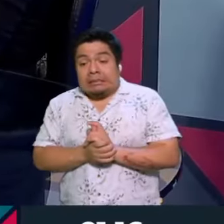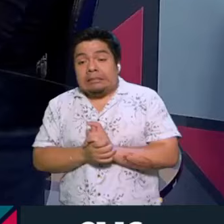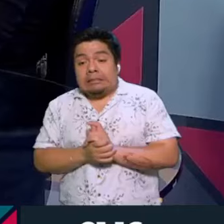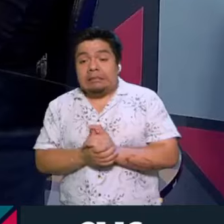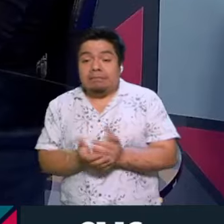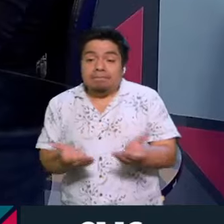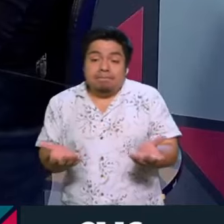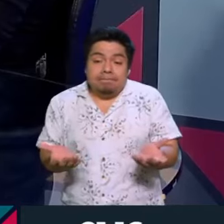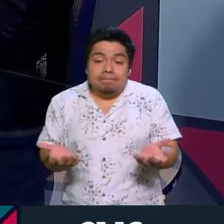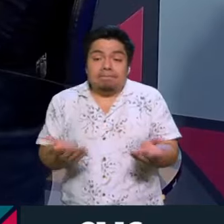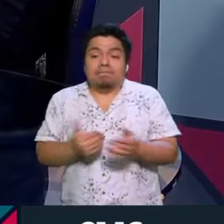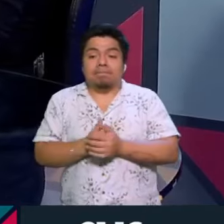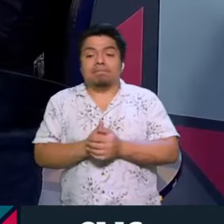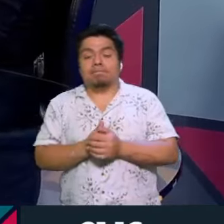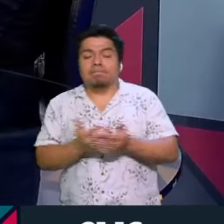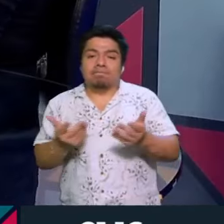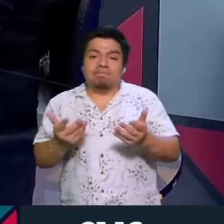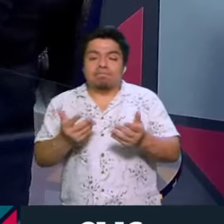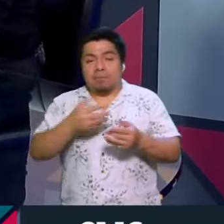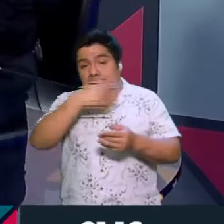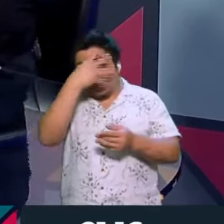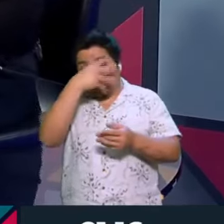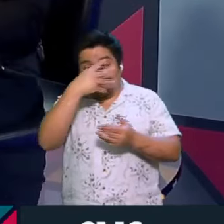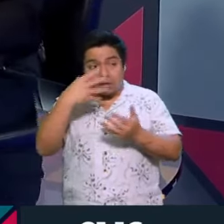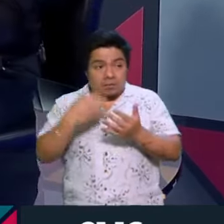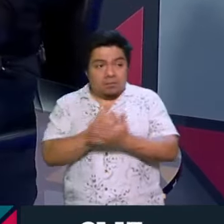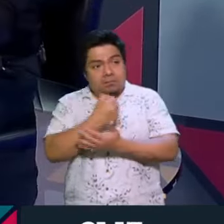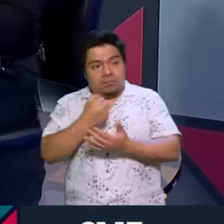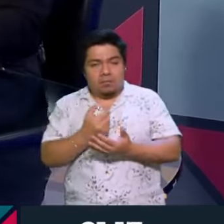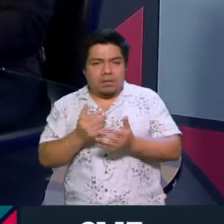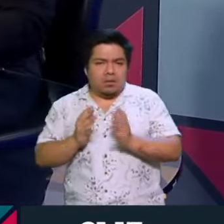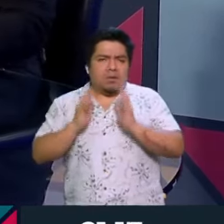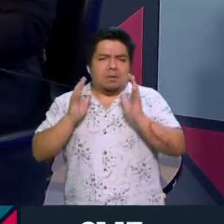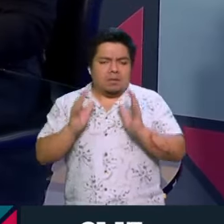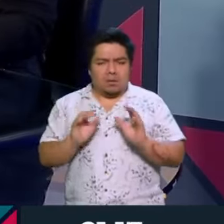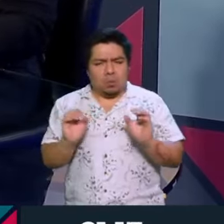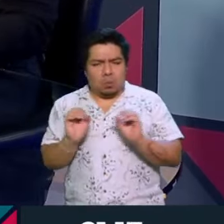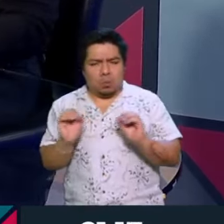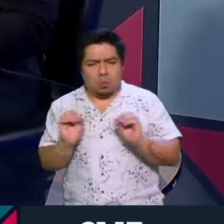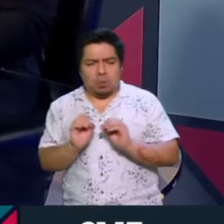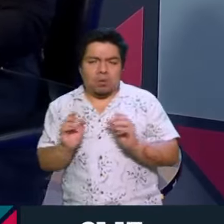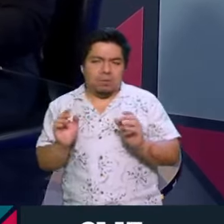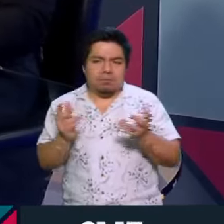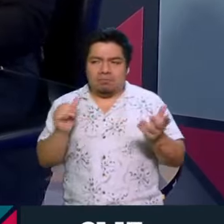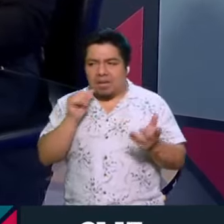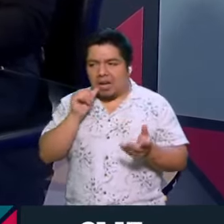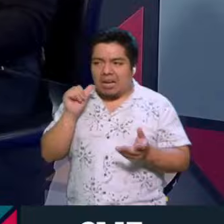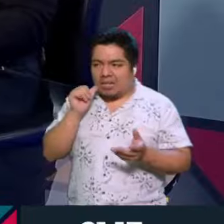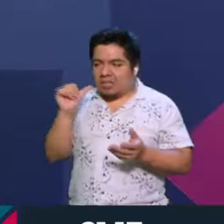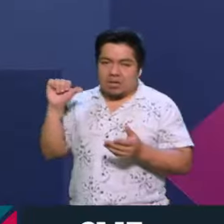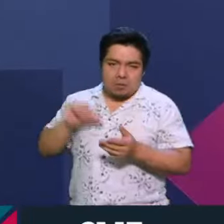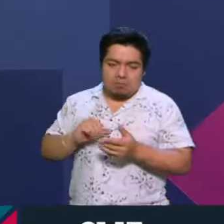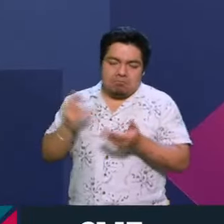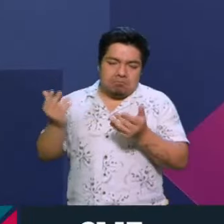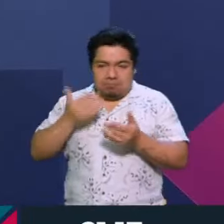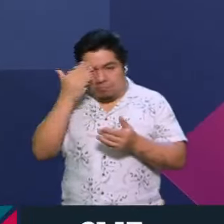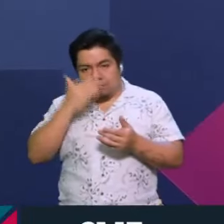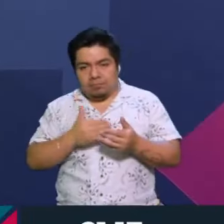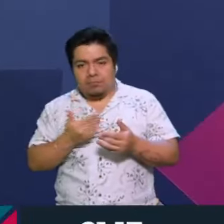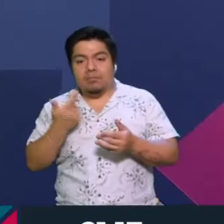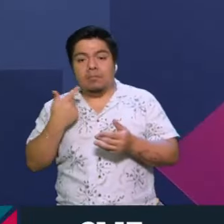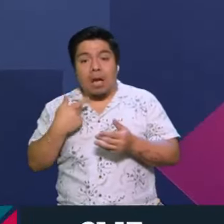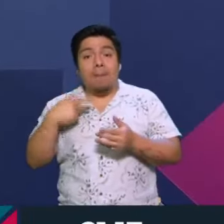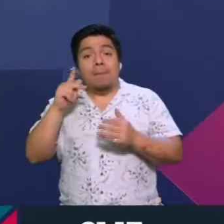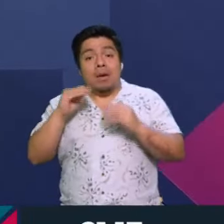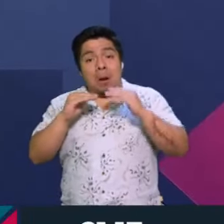digamos, vuelva a ganar Trump. Esto creo que no es ya sorpresa para nadie, de ayer para hoy, pero sí el hecho de que